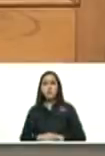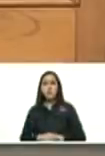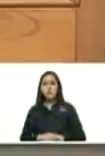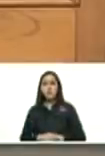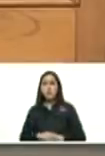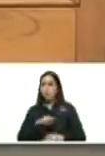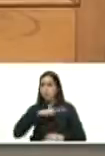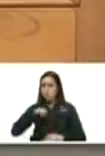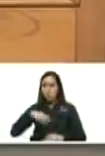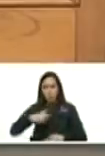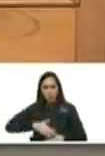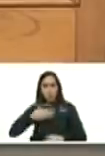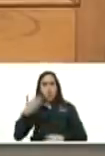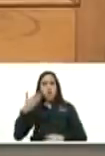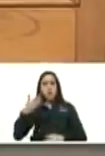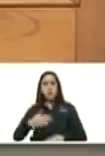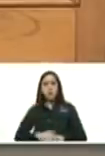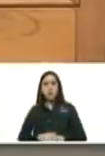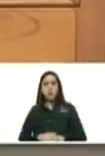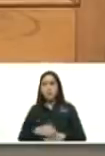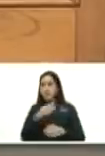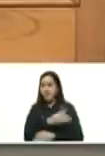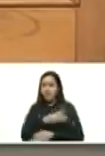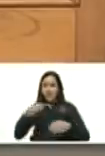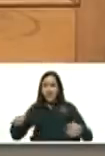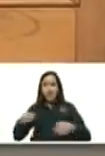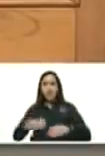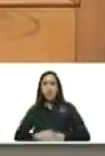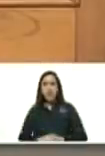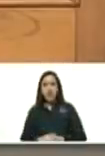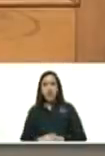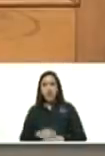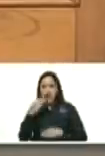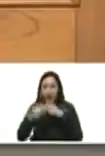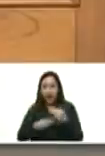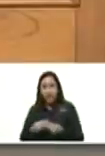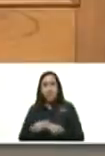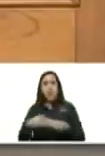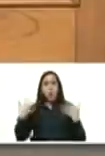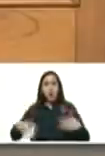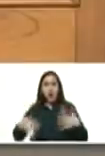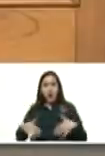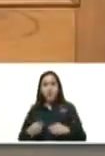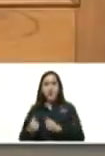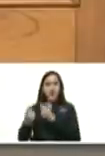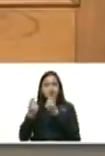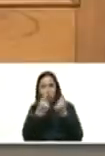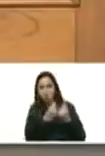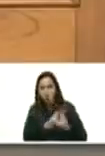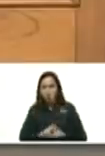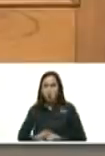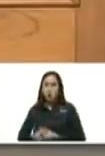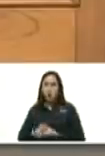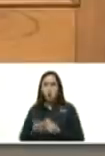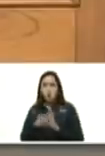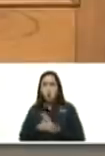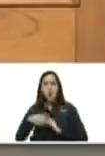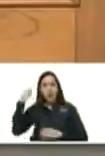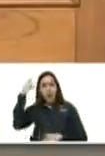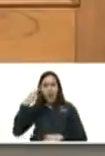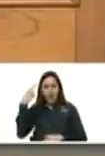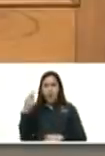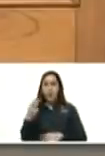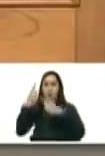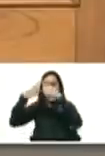hubiéramos podido perfectamente decretar una emergencia económica sobre la base de la realidad y los